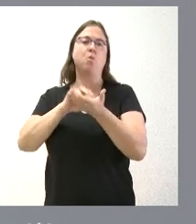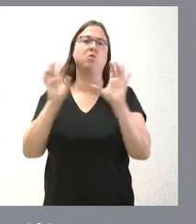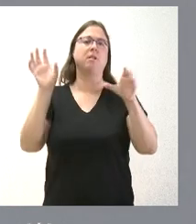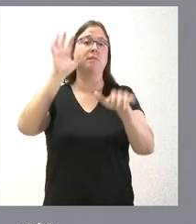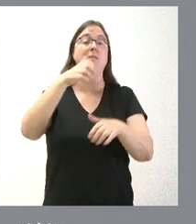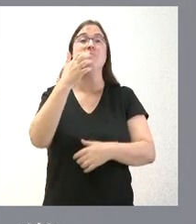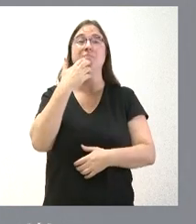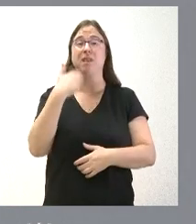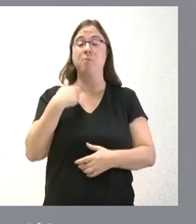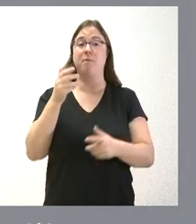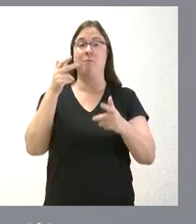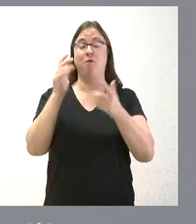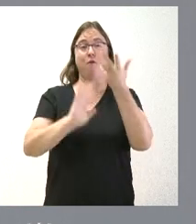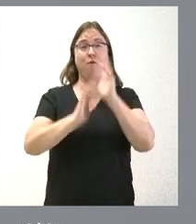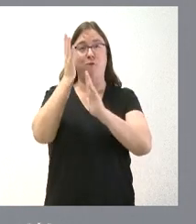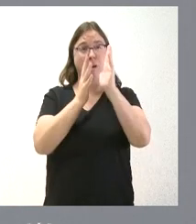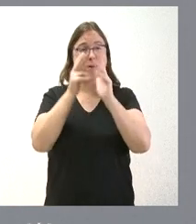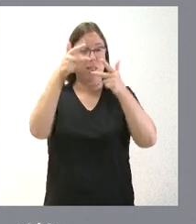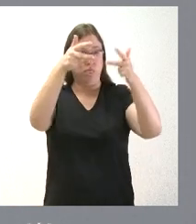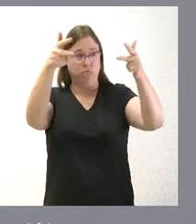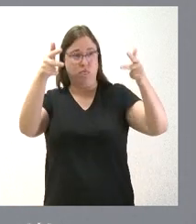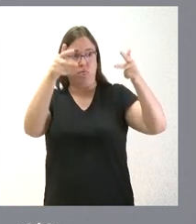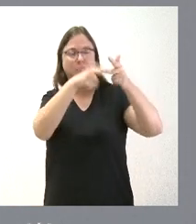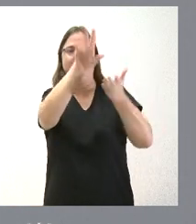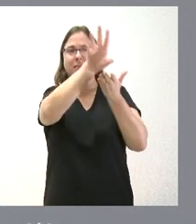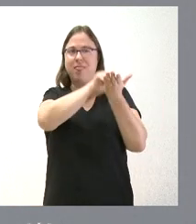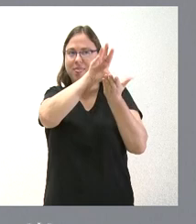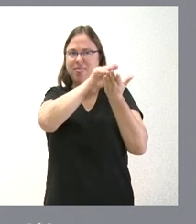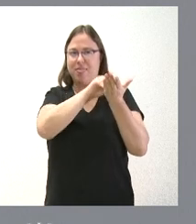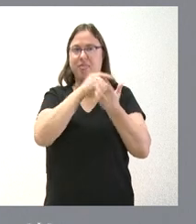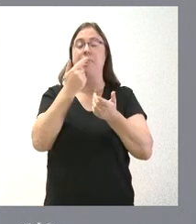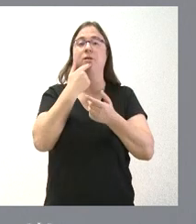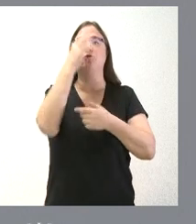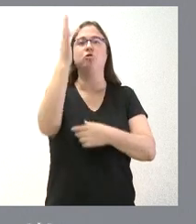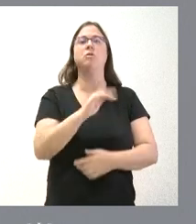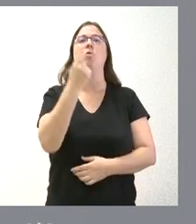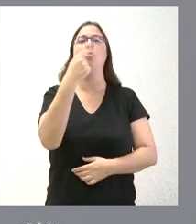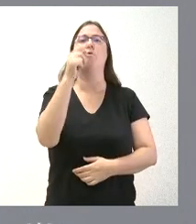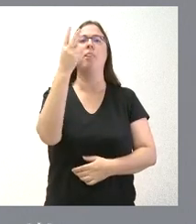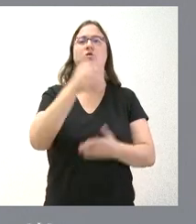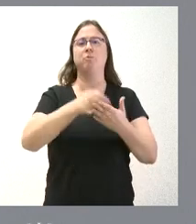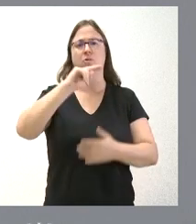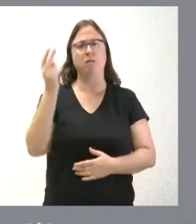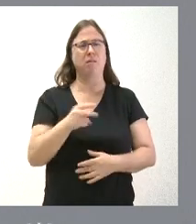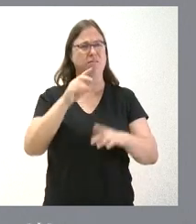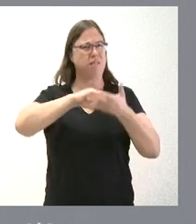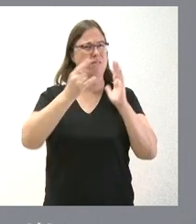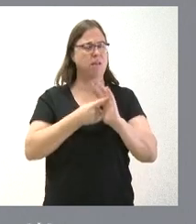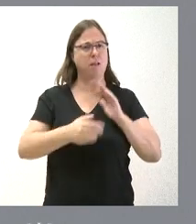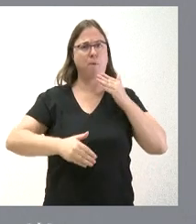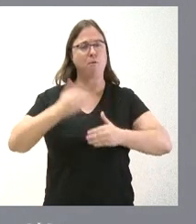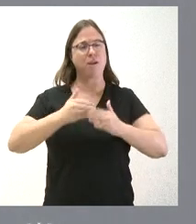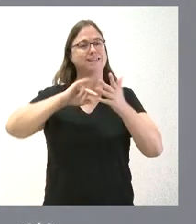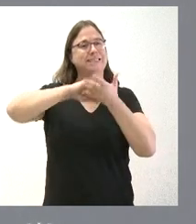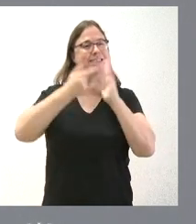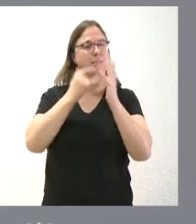las cámaras de vigilancia de incendios. 1,2 millones de euros en todo lo que tiene que ver estas modernas técnicas del sistema de cálculos